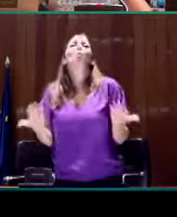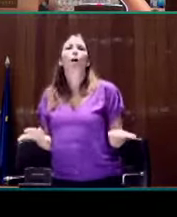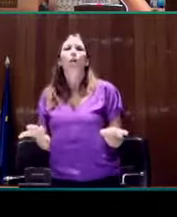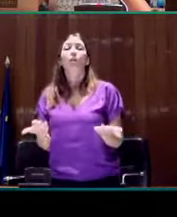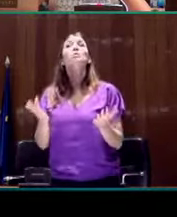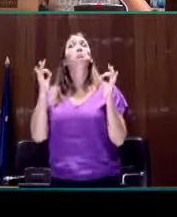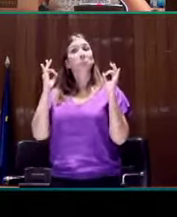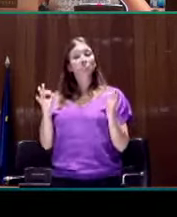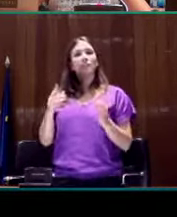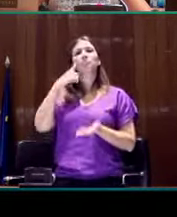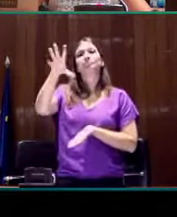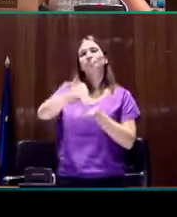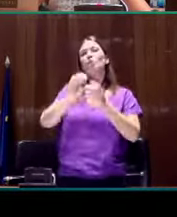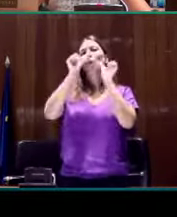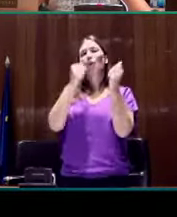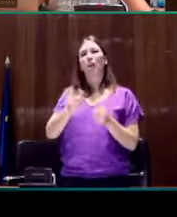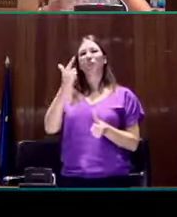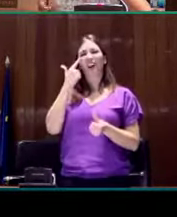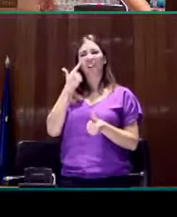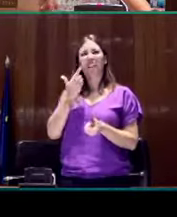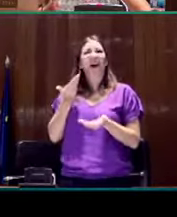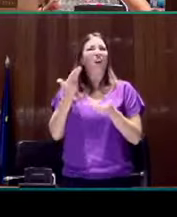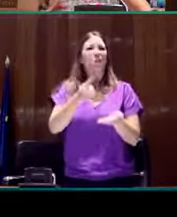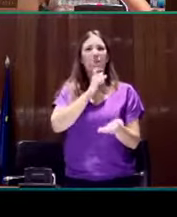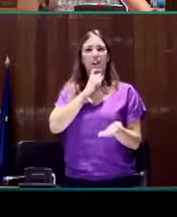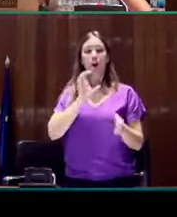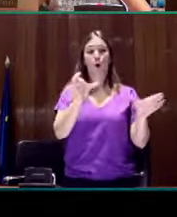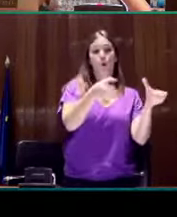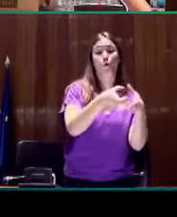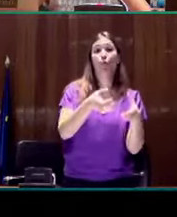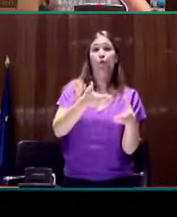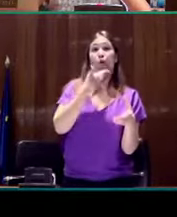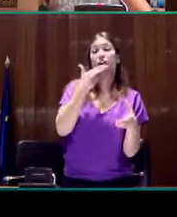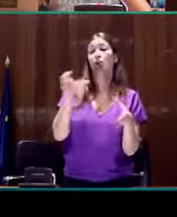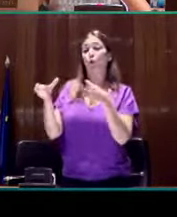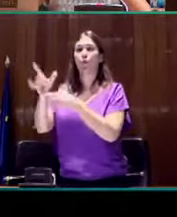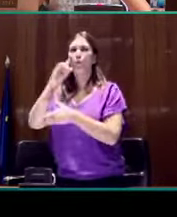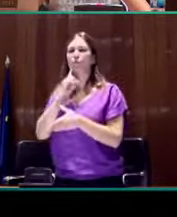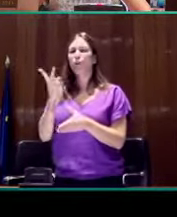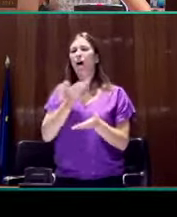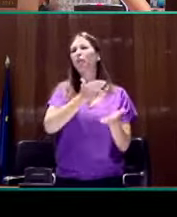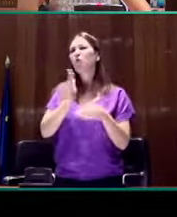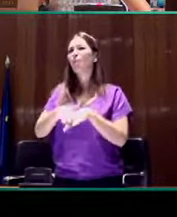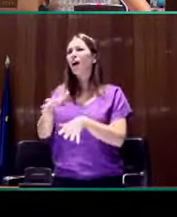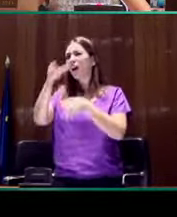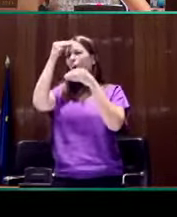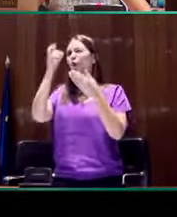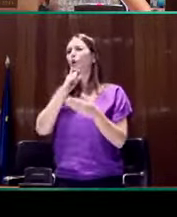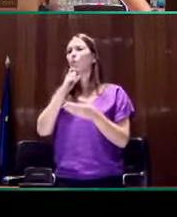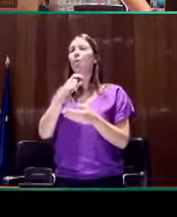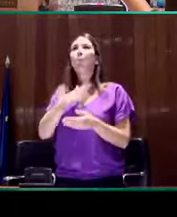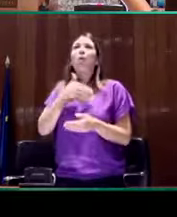posibles modelos que facilitasen la comprensión del arte en uno y otro colectivo y abrir puertas a una investigación